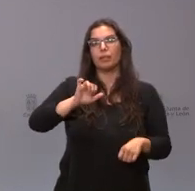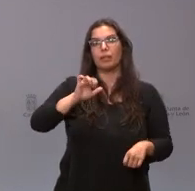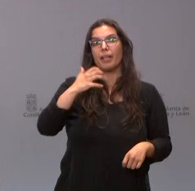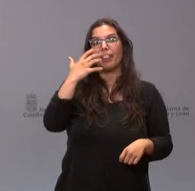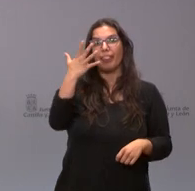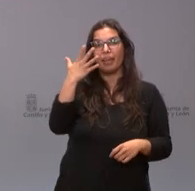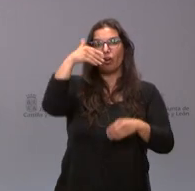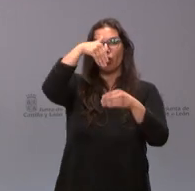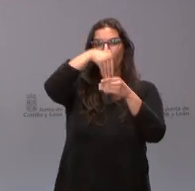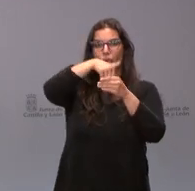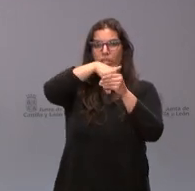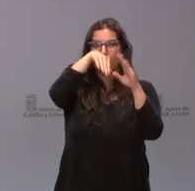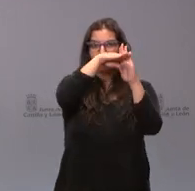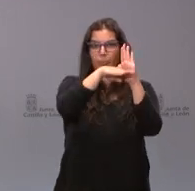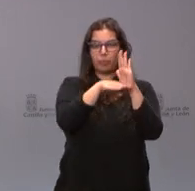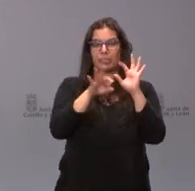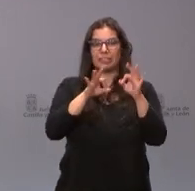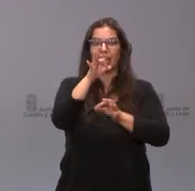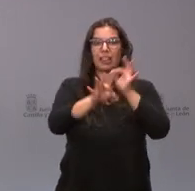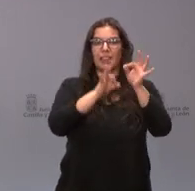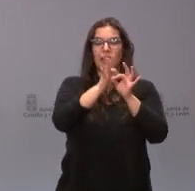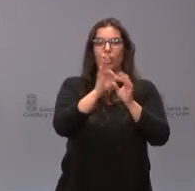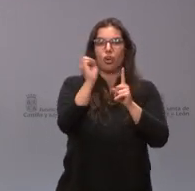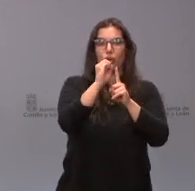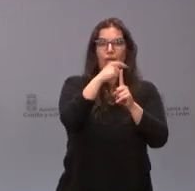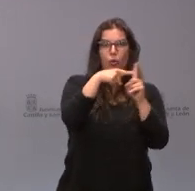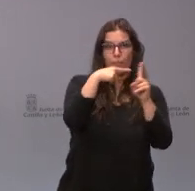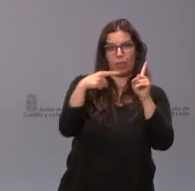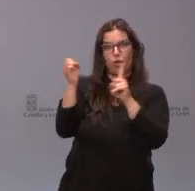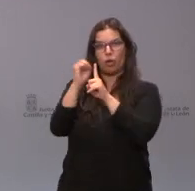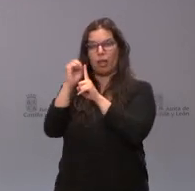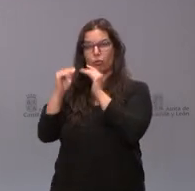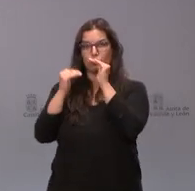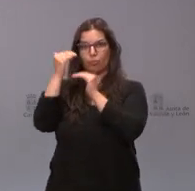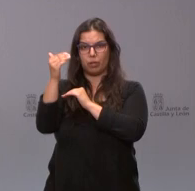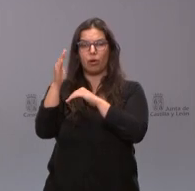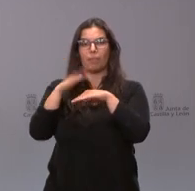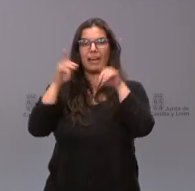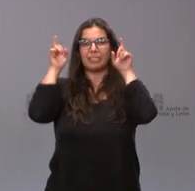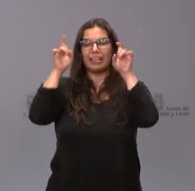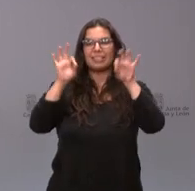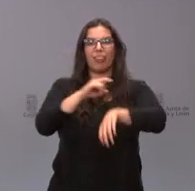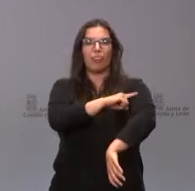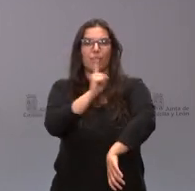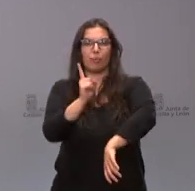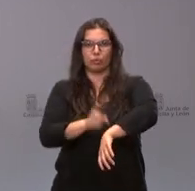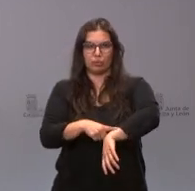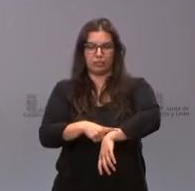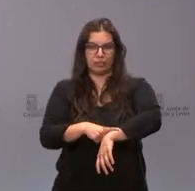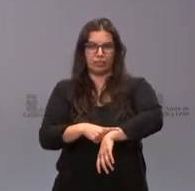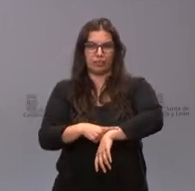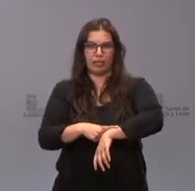currículos de grado medio y grado superior para enseñanzas deportivas de régimen